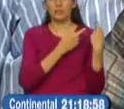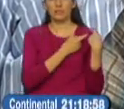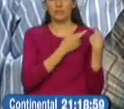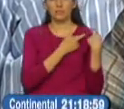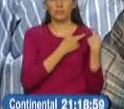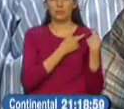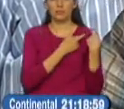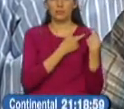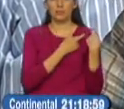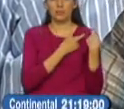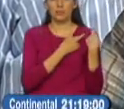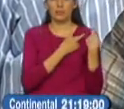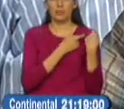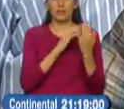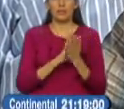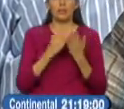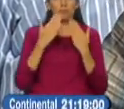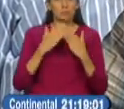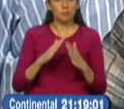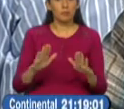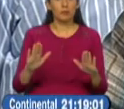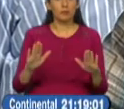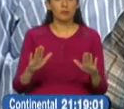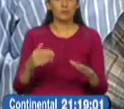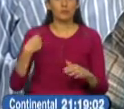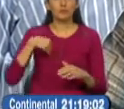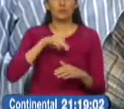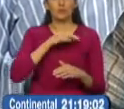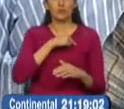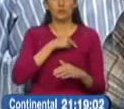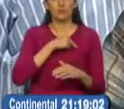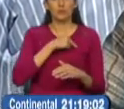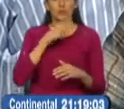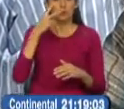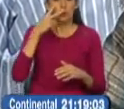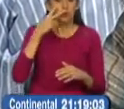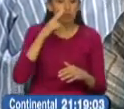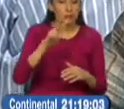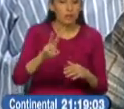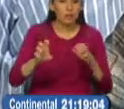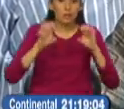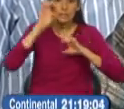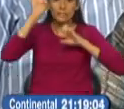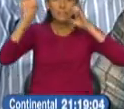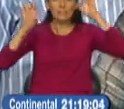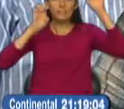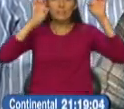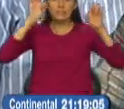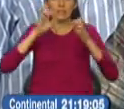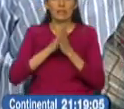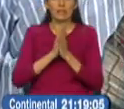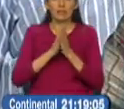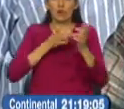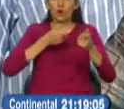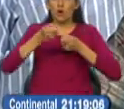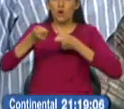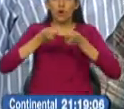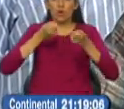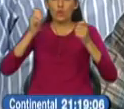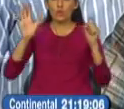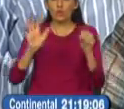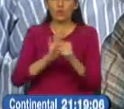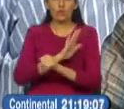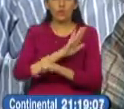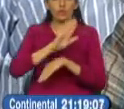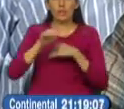nuestras manos y que por eso nosotros debemos ser vedores estratégicos para que se lleve el control absoluto